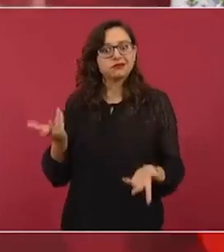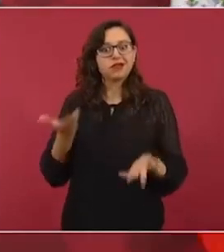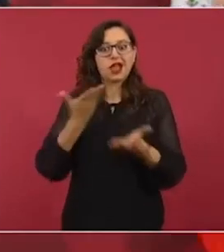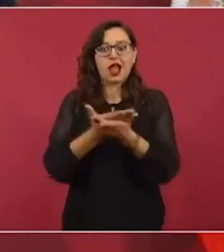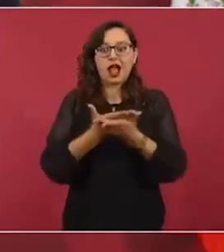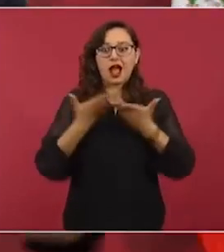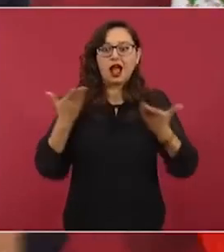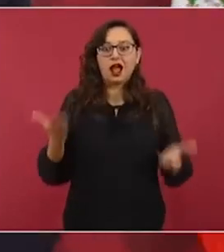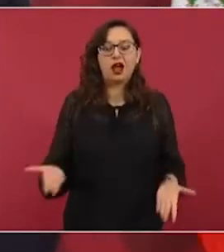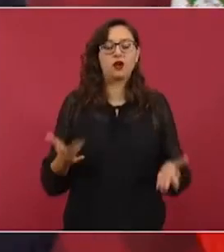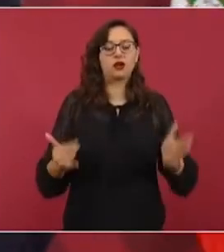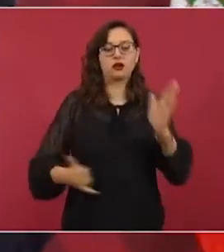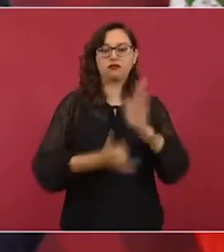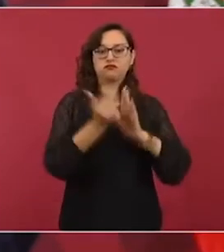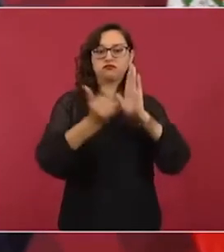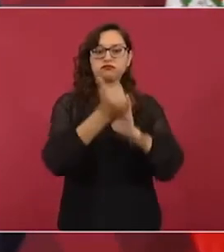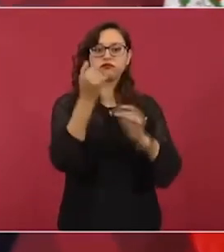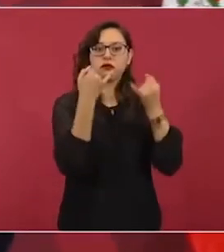contra las obras,